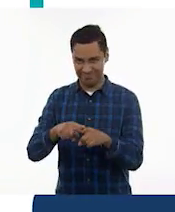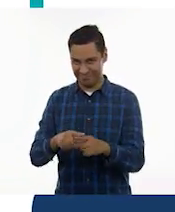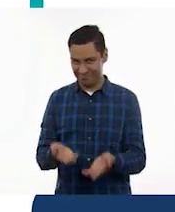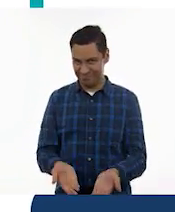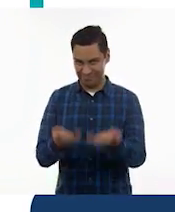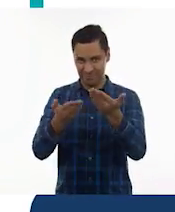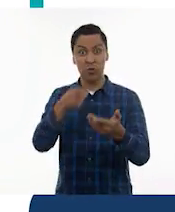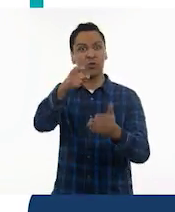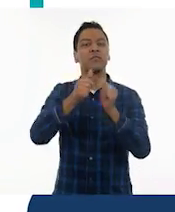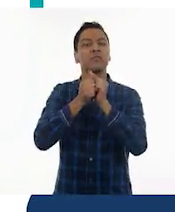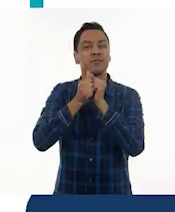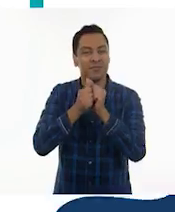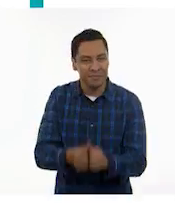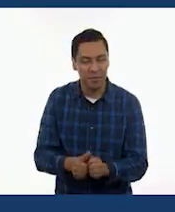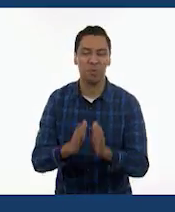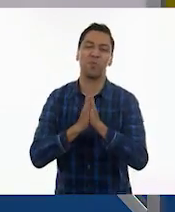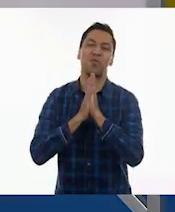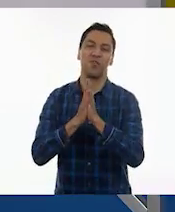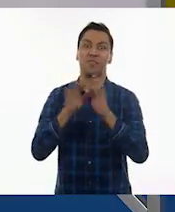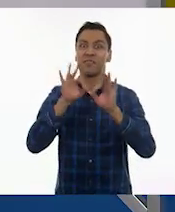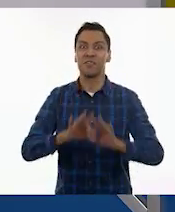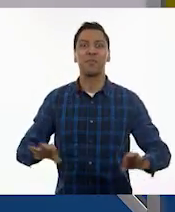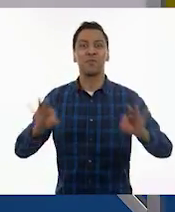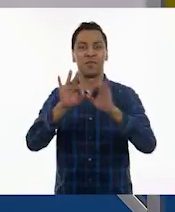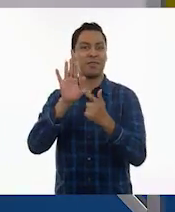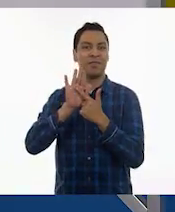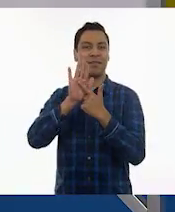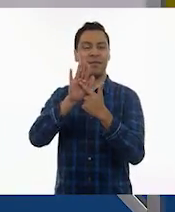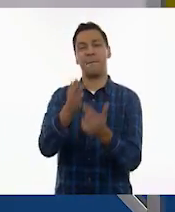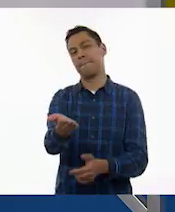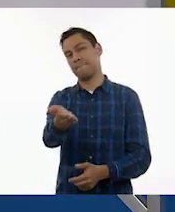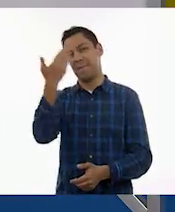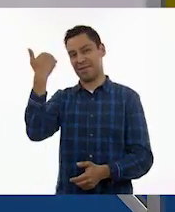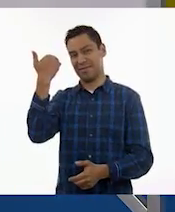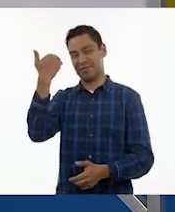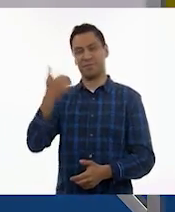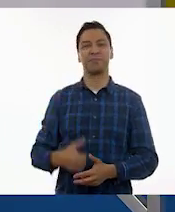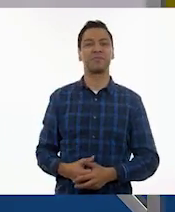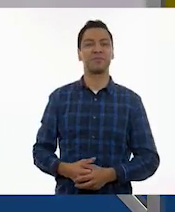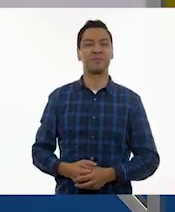No se muevan de su lugar. Tenemos algo muy importante para ustedes. Acompáñanos.